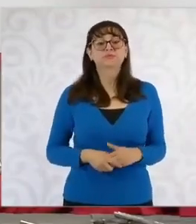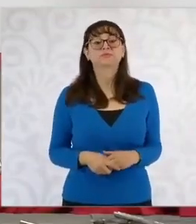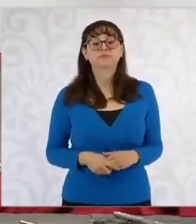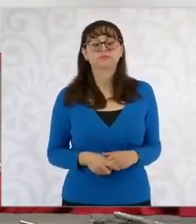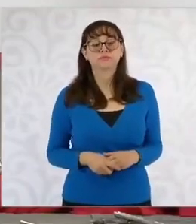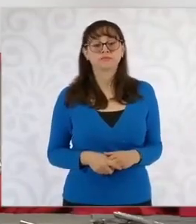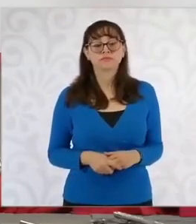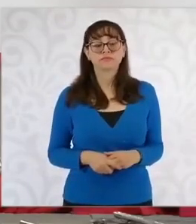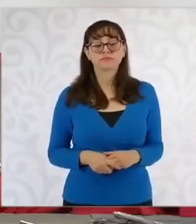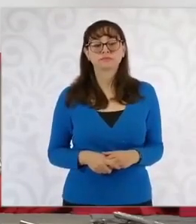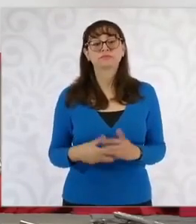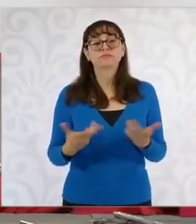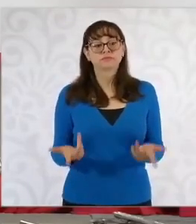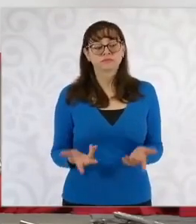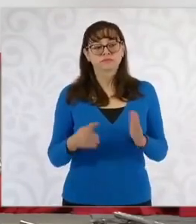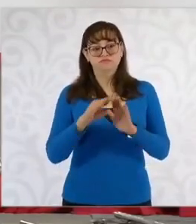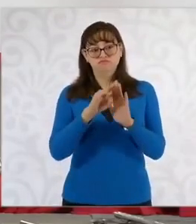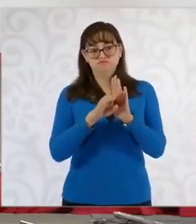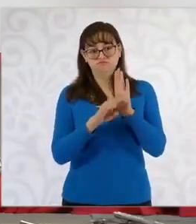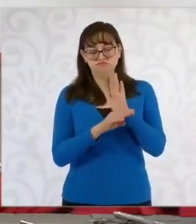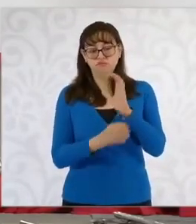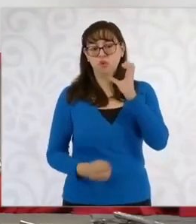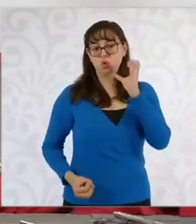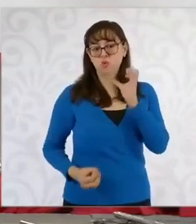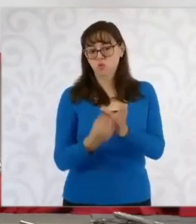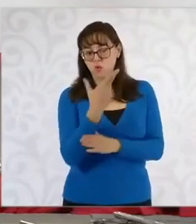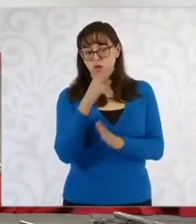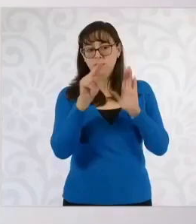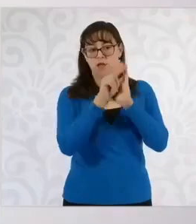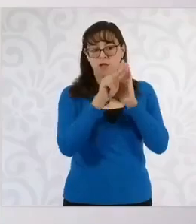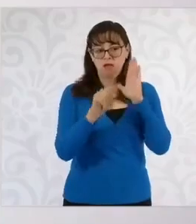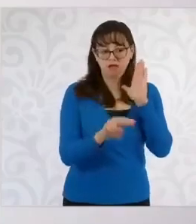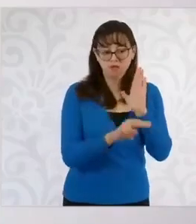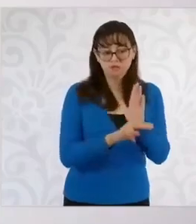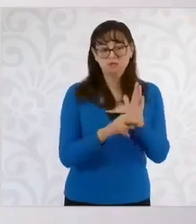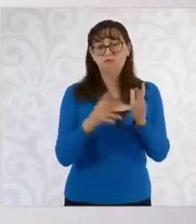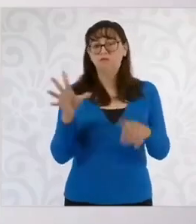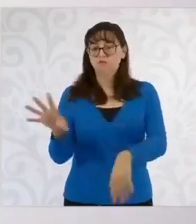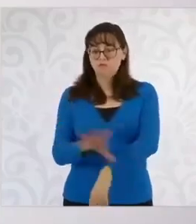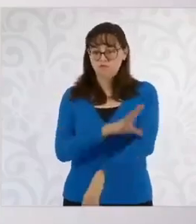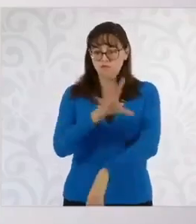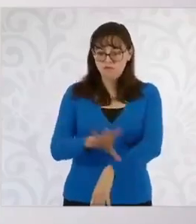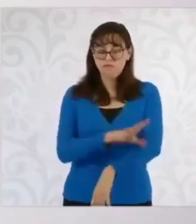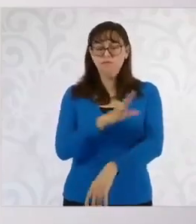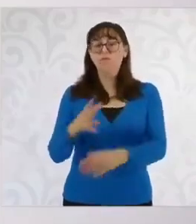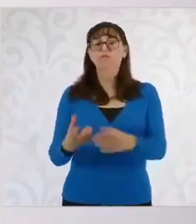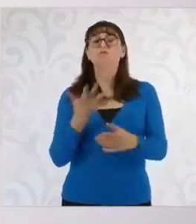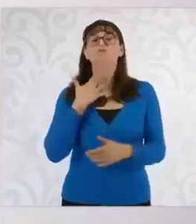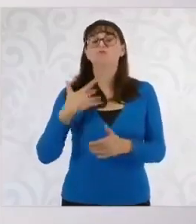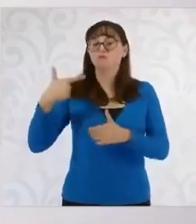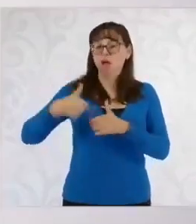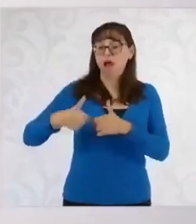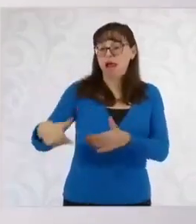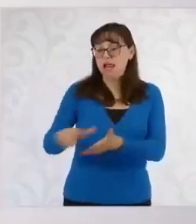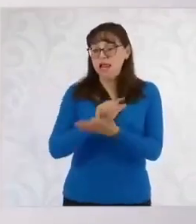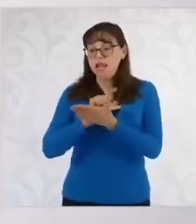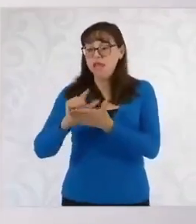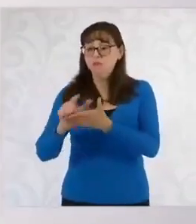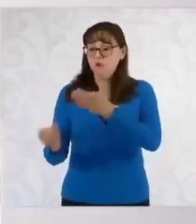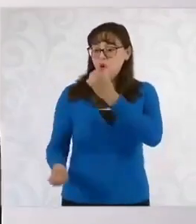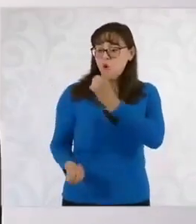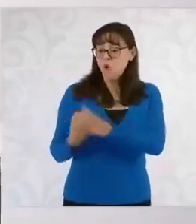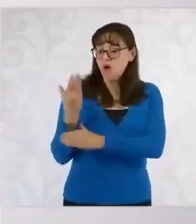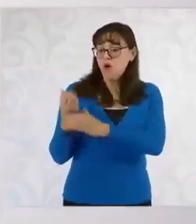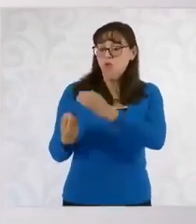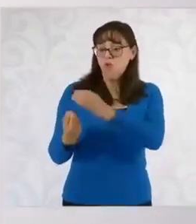desarrollaremos un marco normativo para impulsar los biocombustibles y combustibles limpios, aumentaremos la capacidad